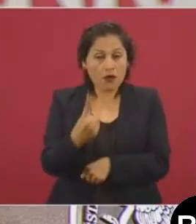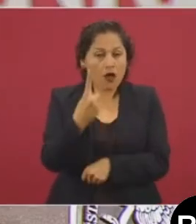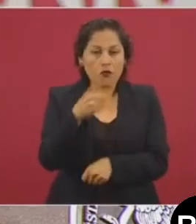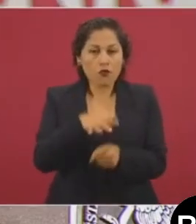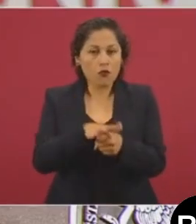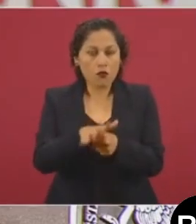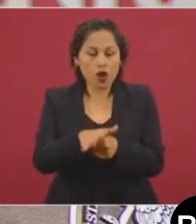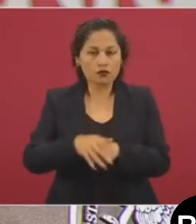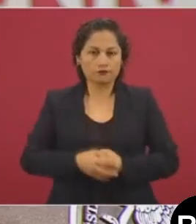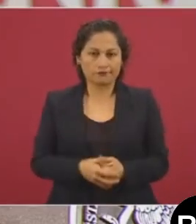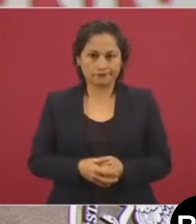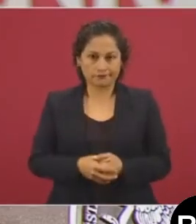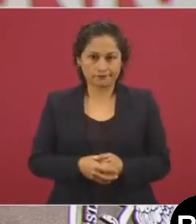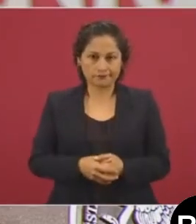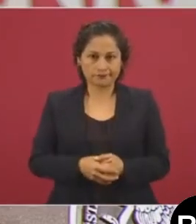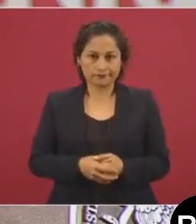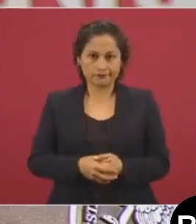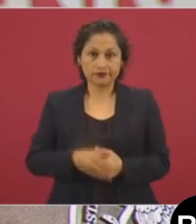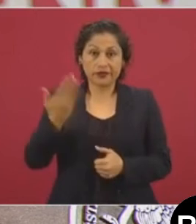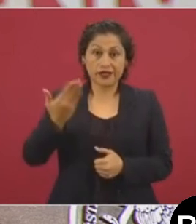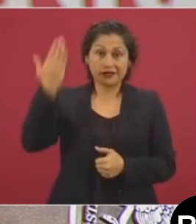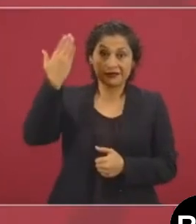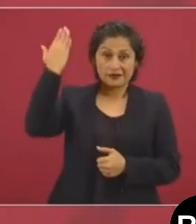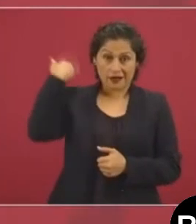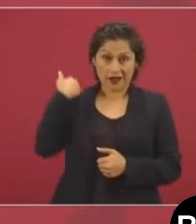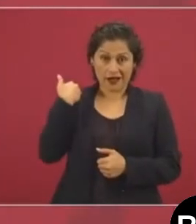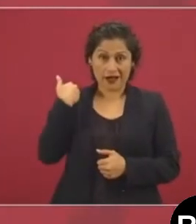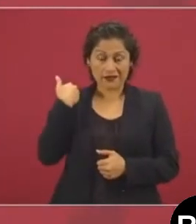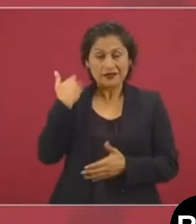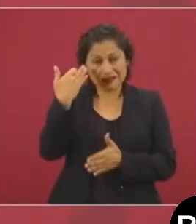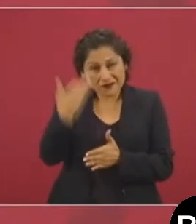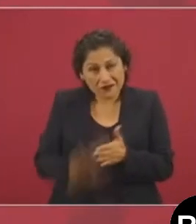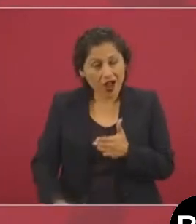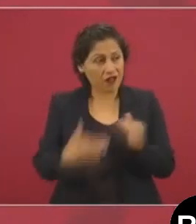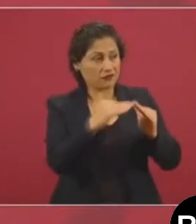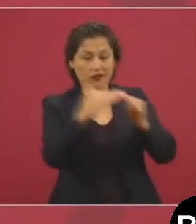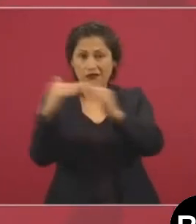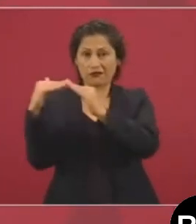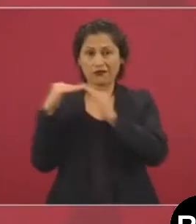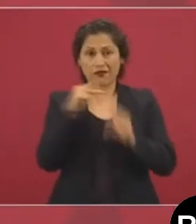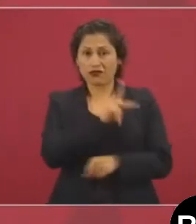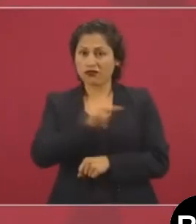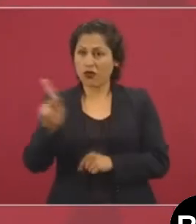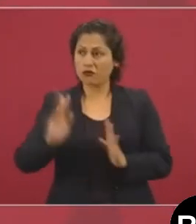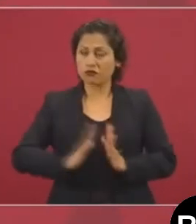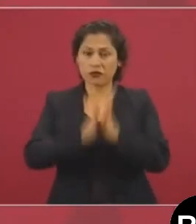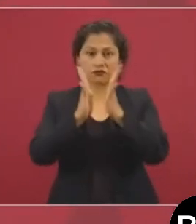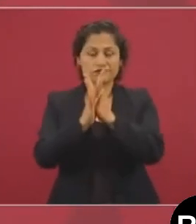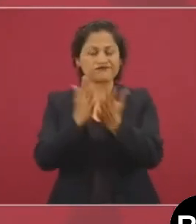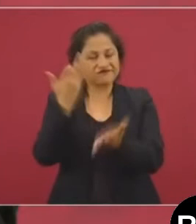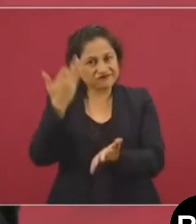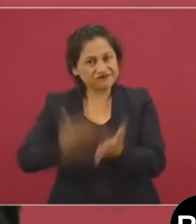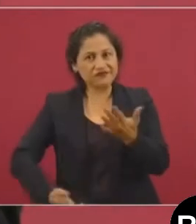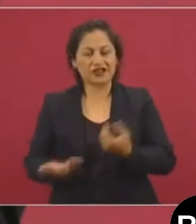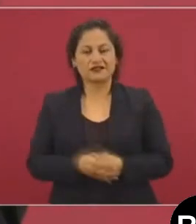siempre la falta de democracia, los